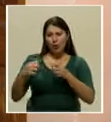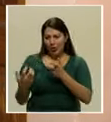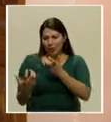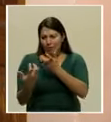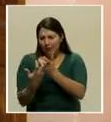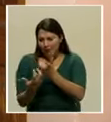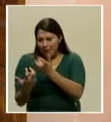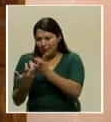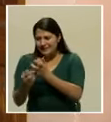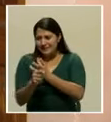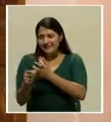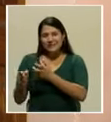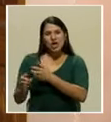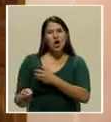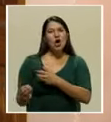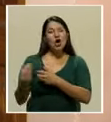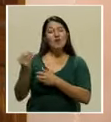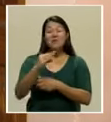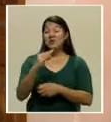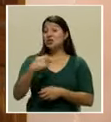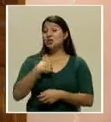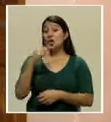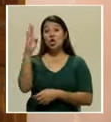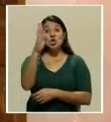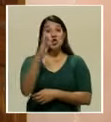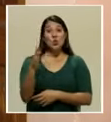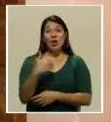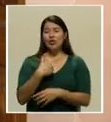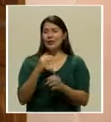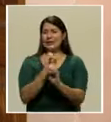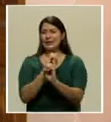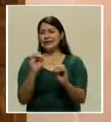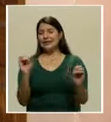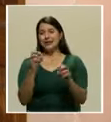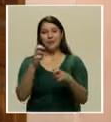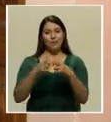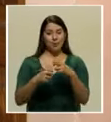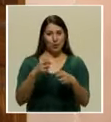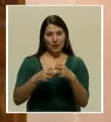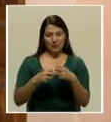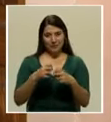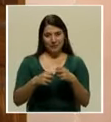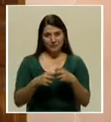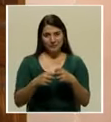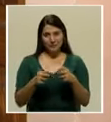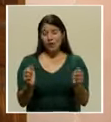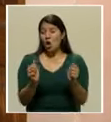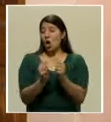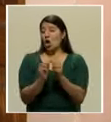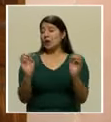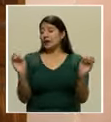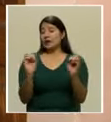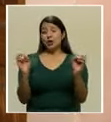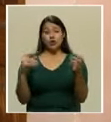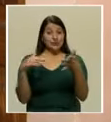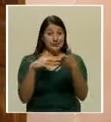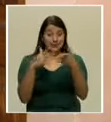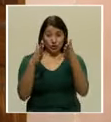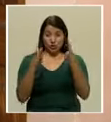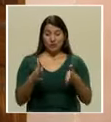todos estos jóvenes y porque nunca tuve ningún problema con ningún alumno.